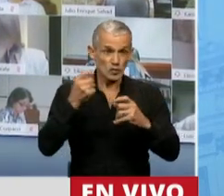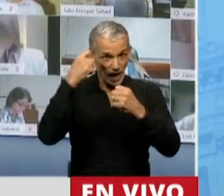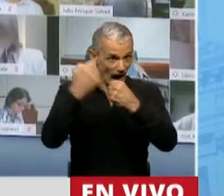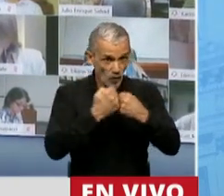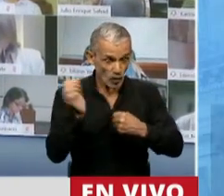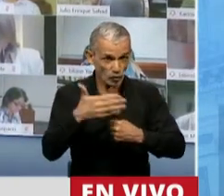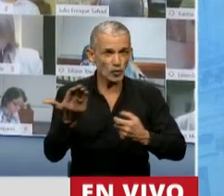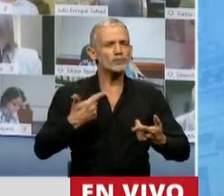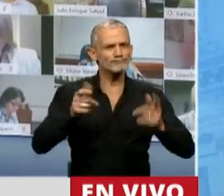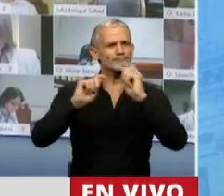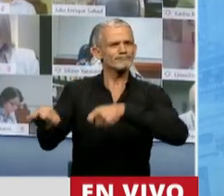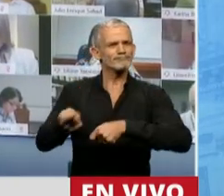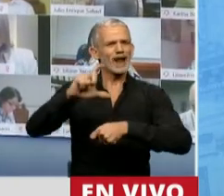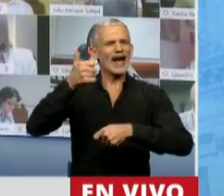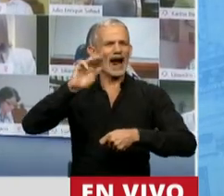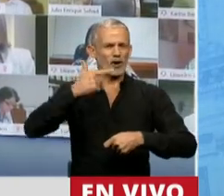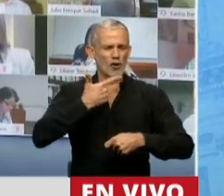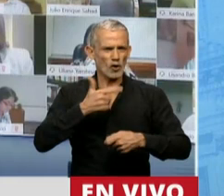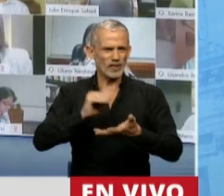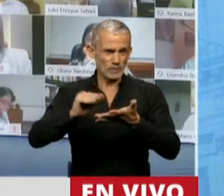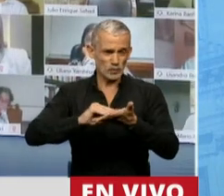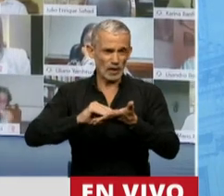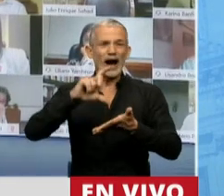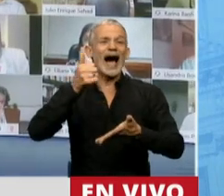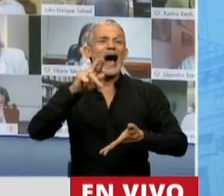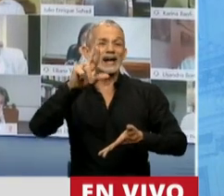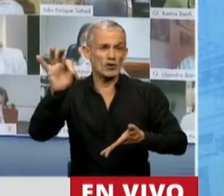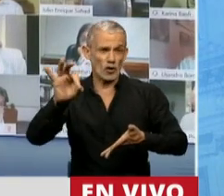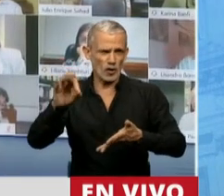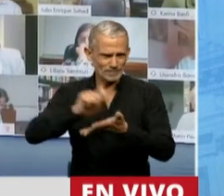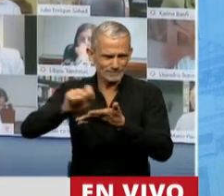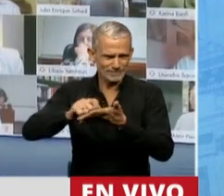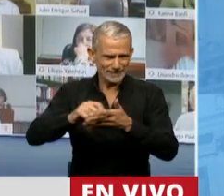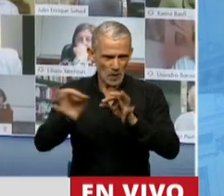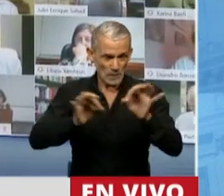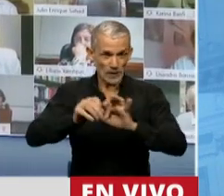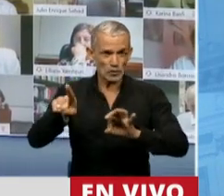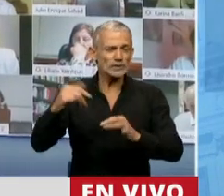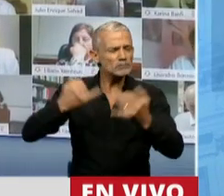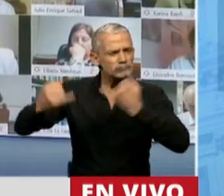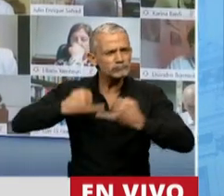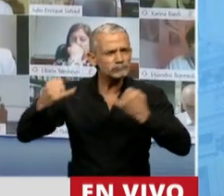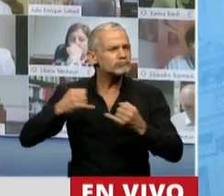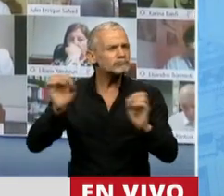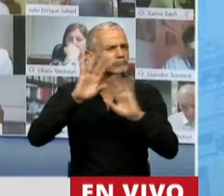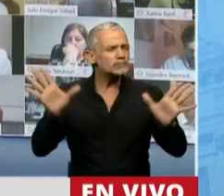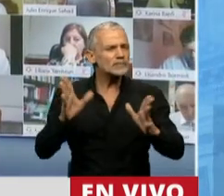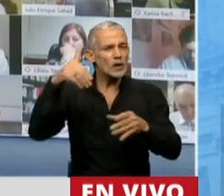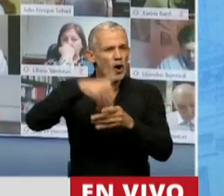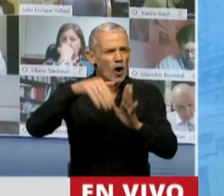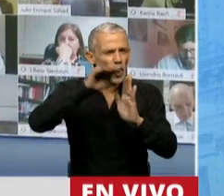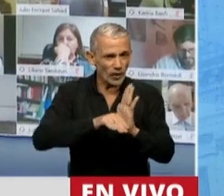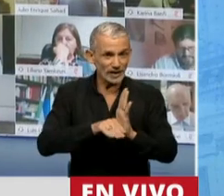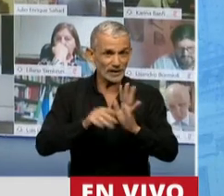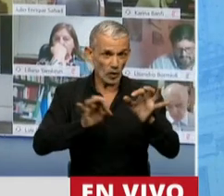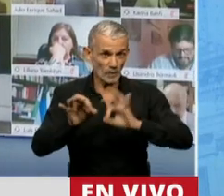acuerdo, yo le cedería la palabra al diputado Carro, autor del proyecto, para que nos explique el contenido y